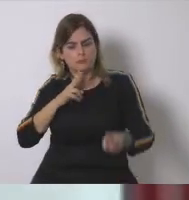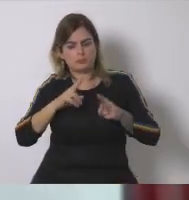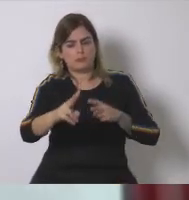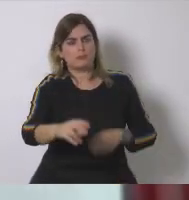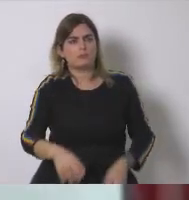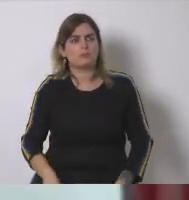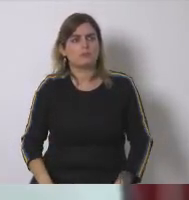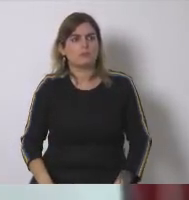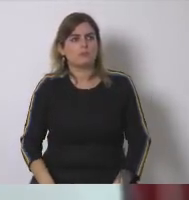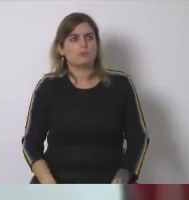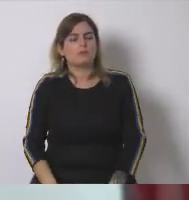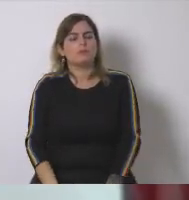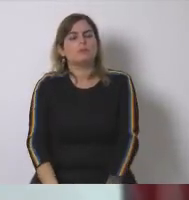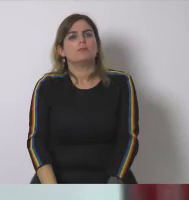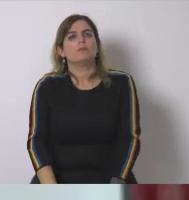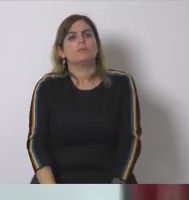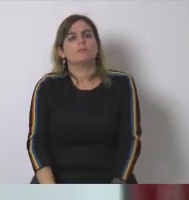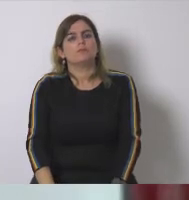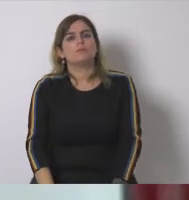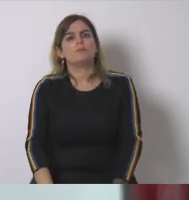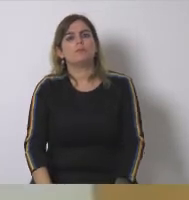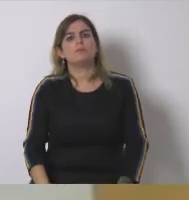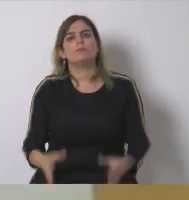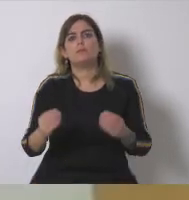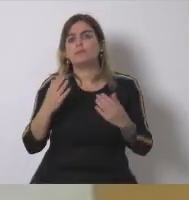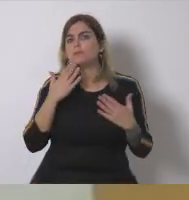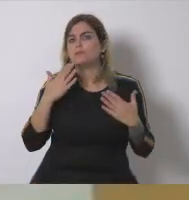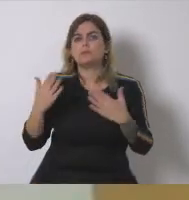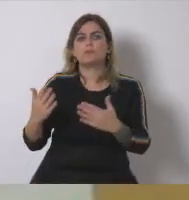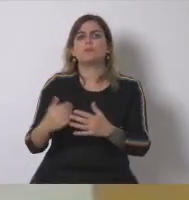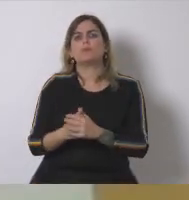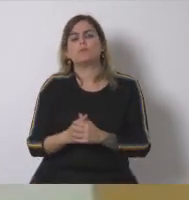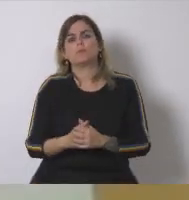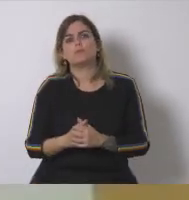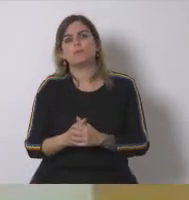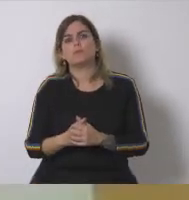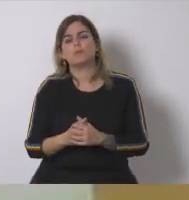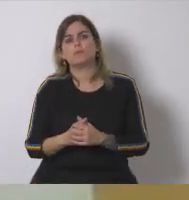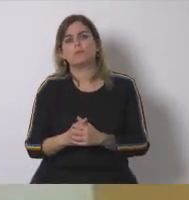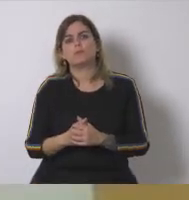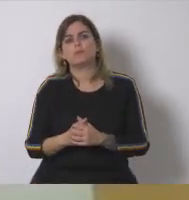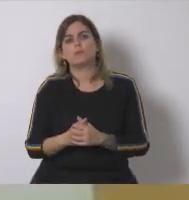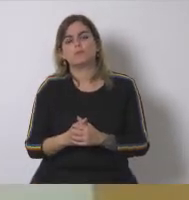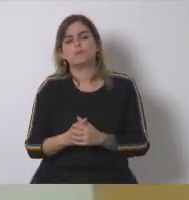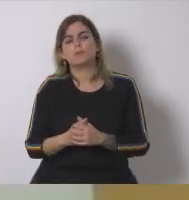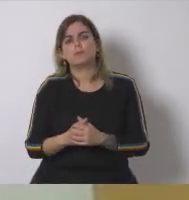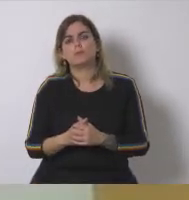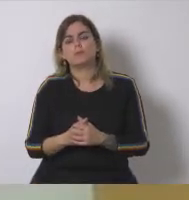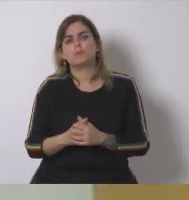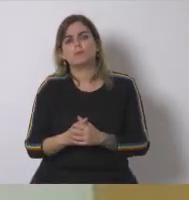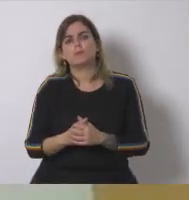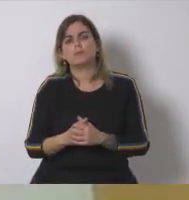estoy aquí yo como representante y estaré encantada de responder a cualquier pregunta muchas gracias Joama